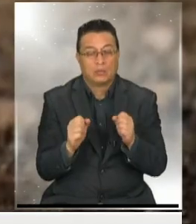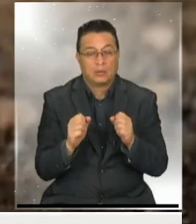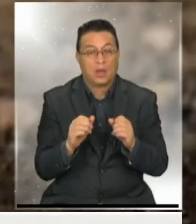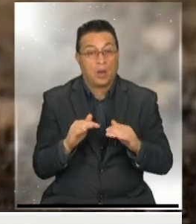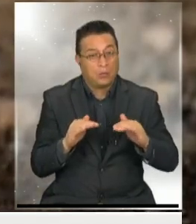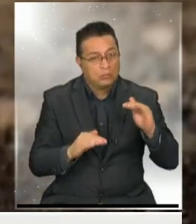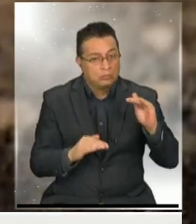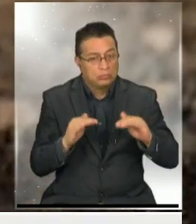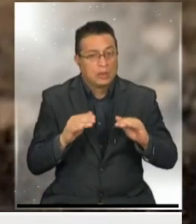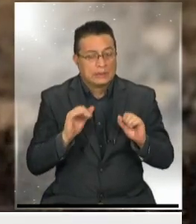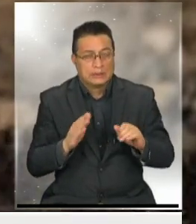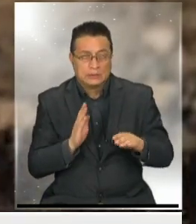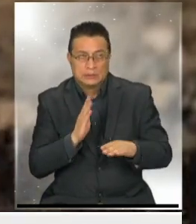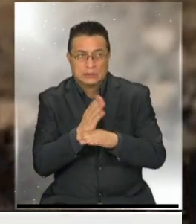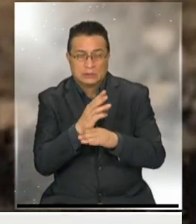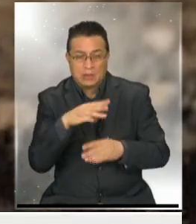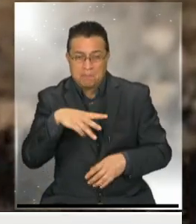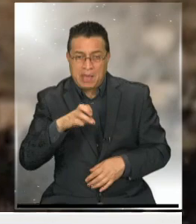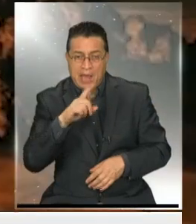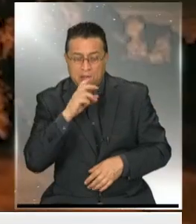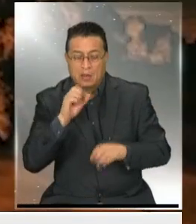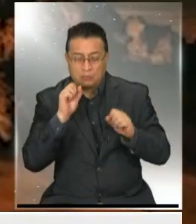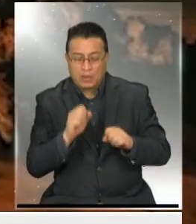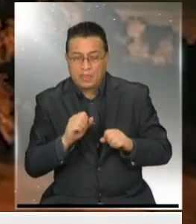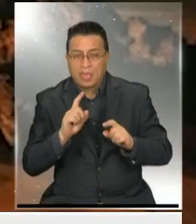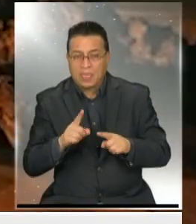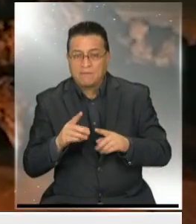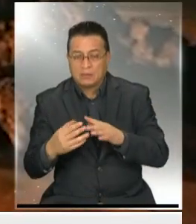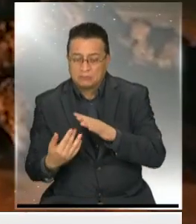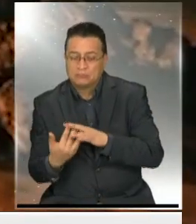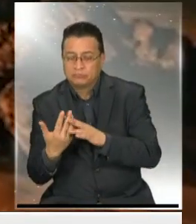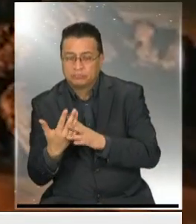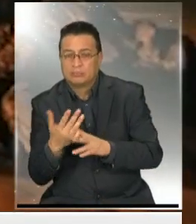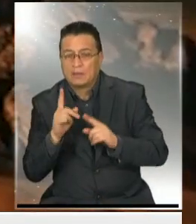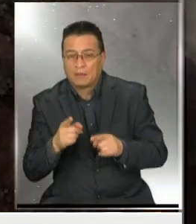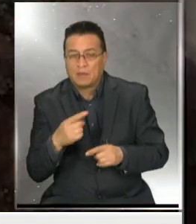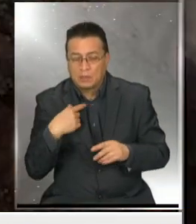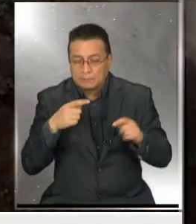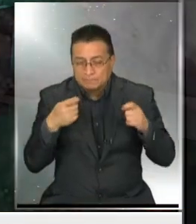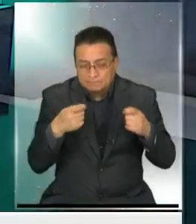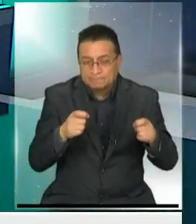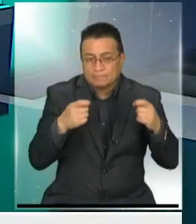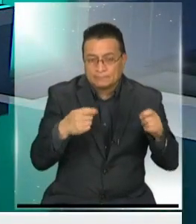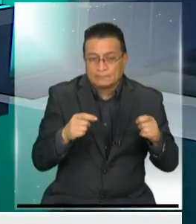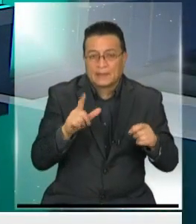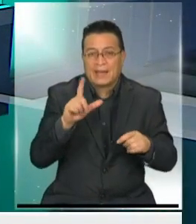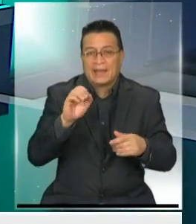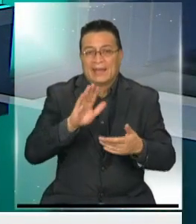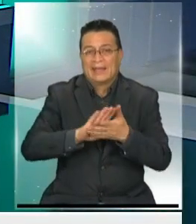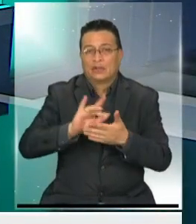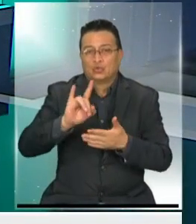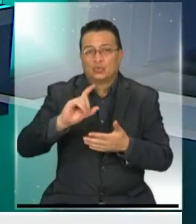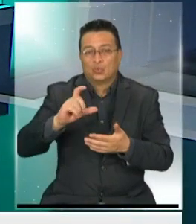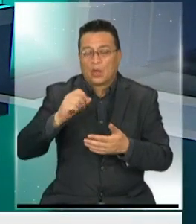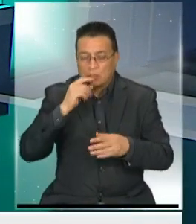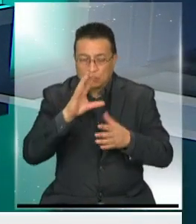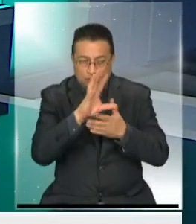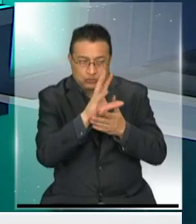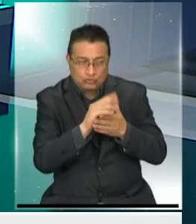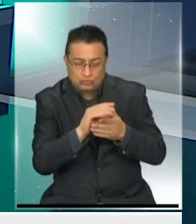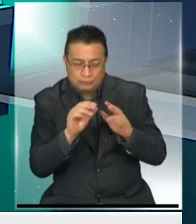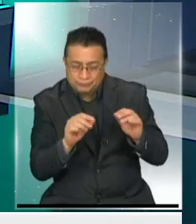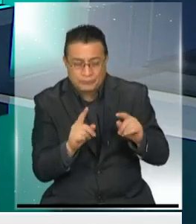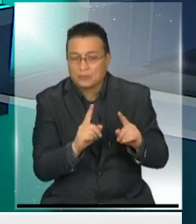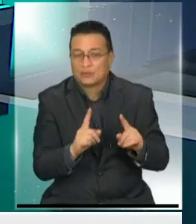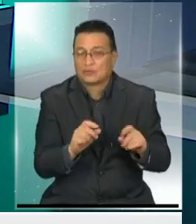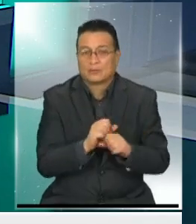eventualmente, si queremos ir a Marte, tenemos que poder hacer esto, es lo mínimo. Pero se han hecho algunos intentos, por ejemplo, con lechugas, han tratado de imitar las condiciones de Marte y